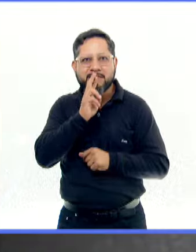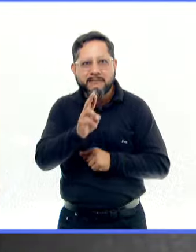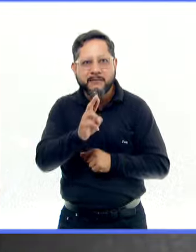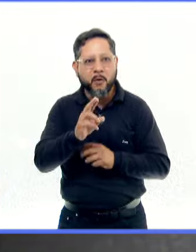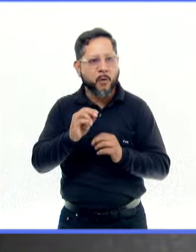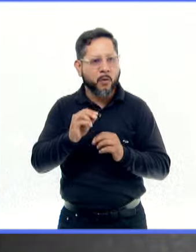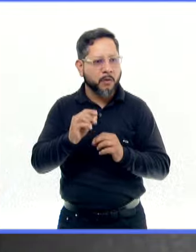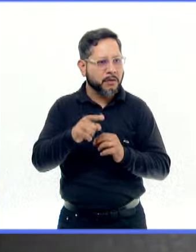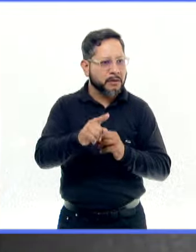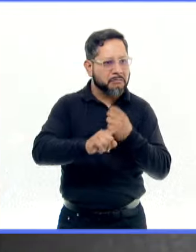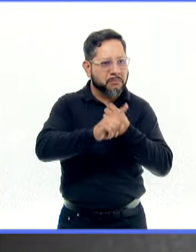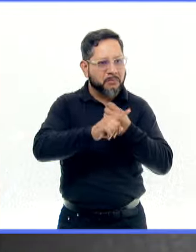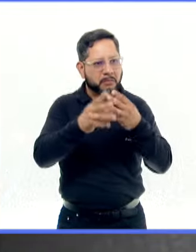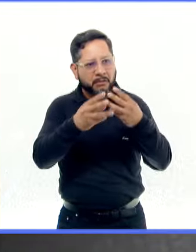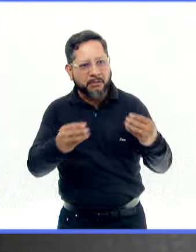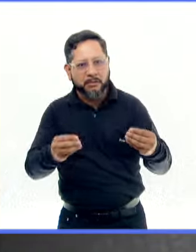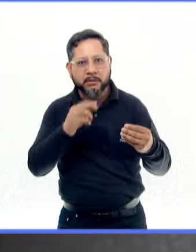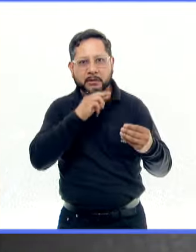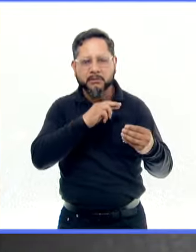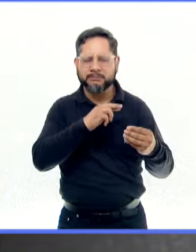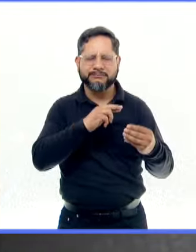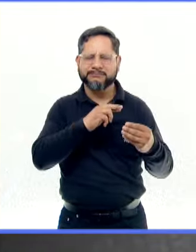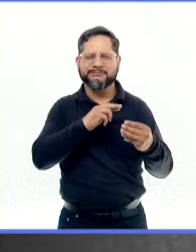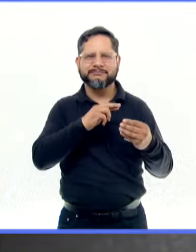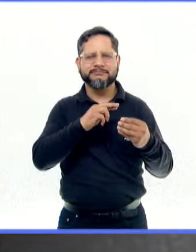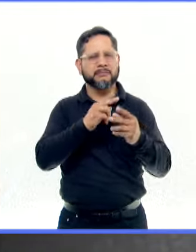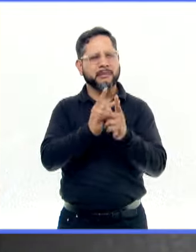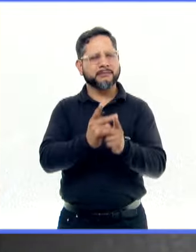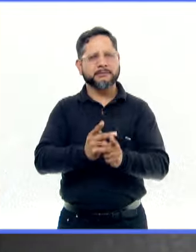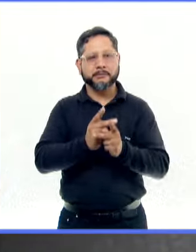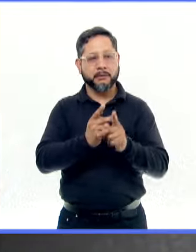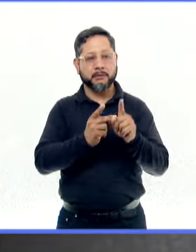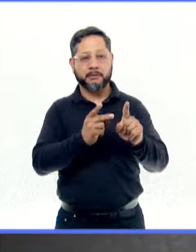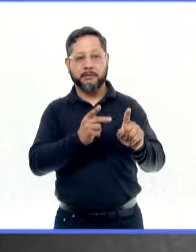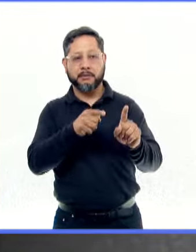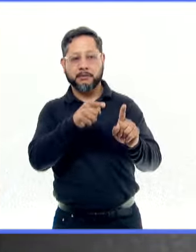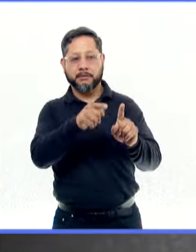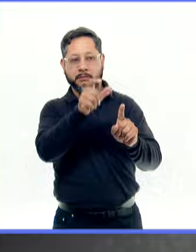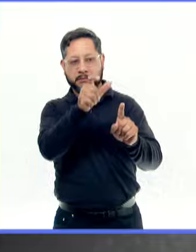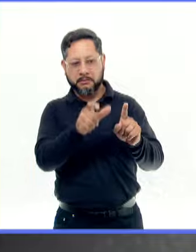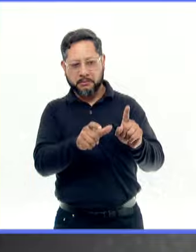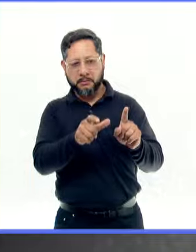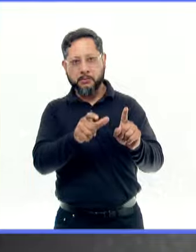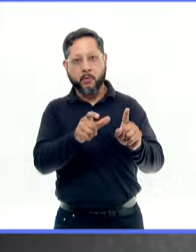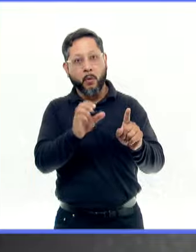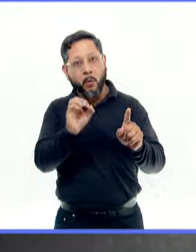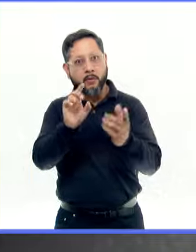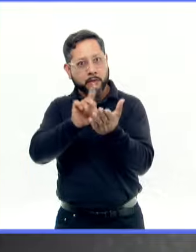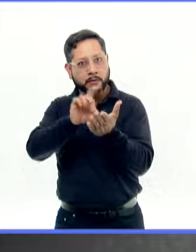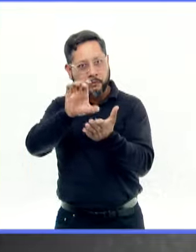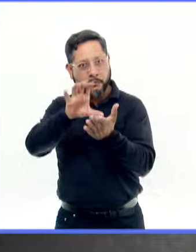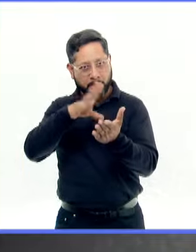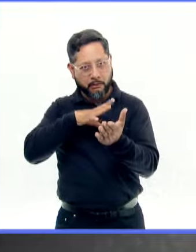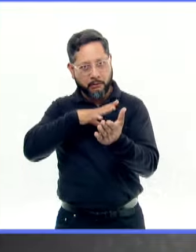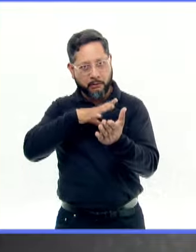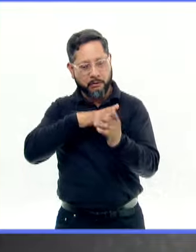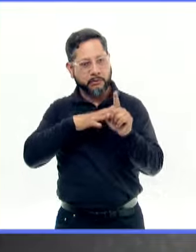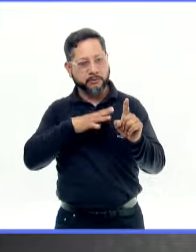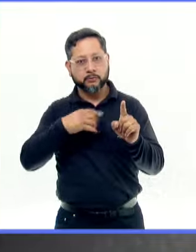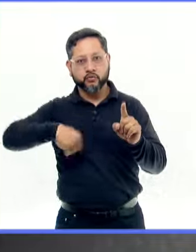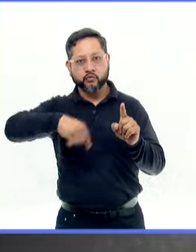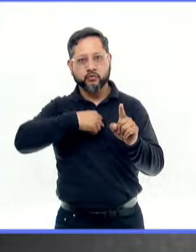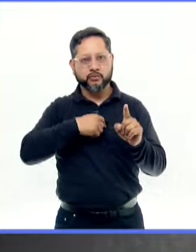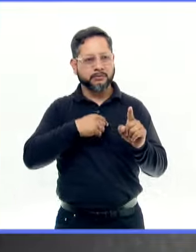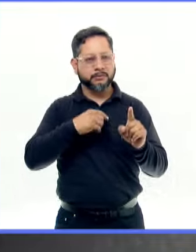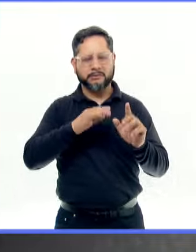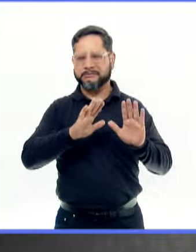y yo creo que cuando nos enfrentamos a cualquier persona dentro del espectro autista o con alguna discapacidad, no estamos como abiertos